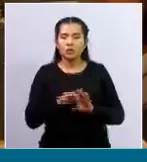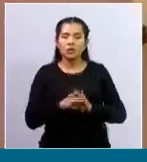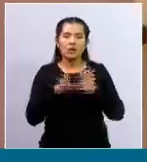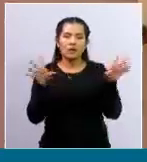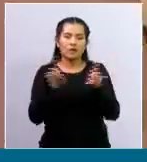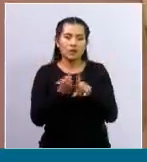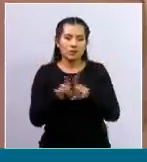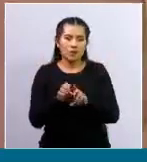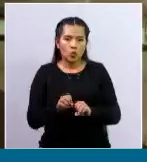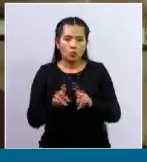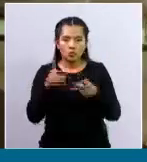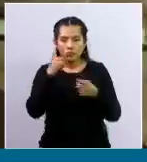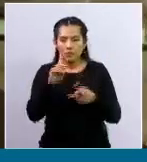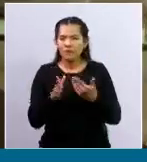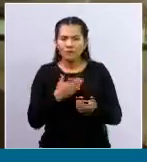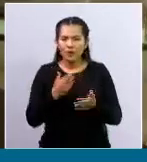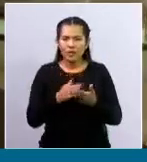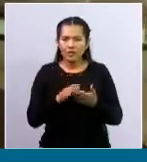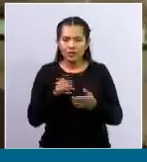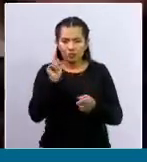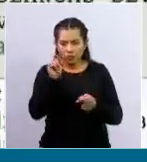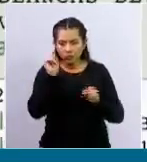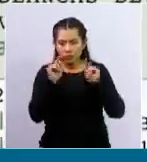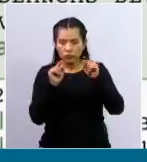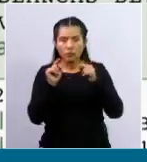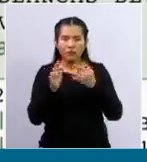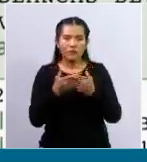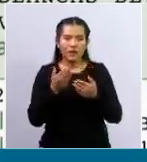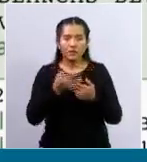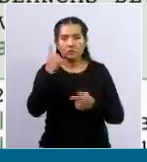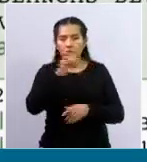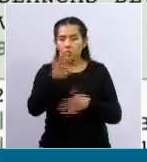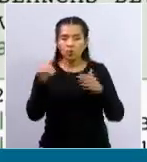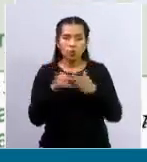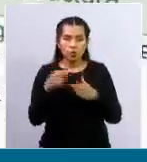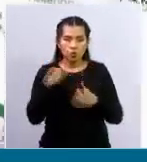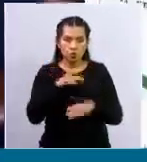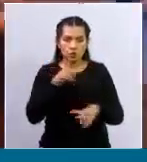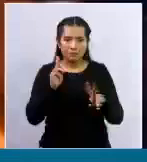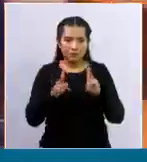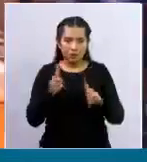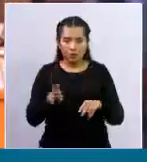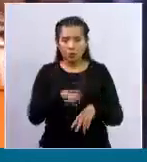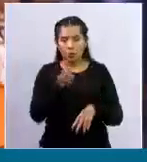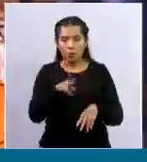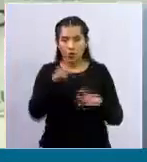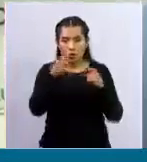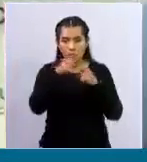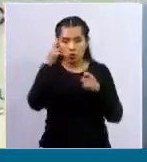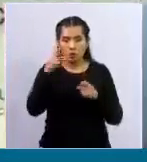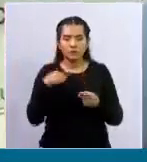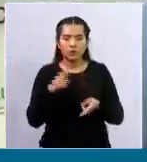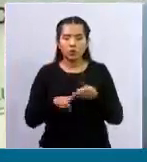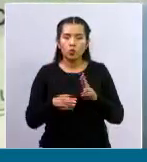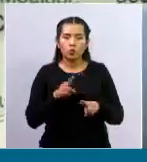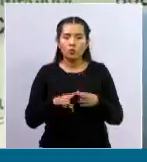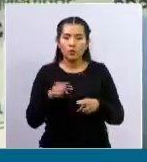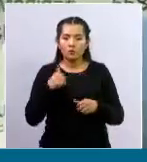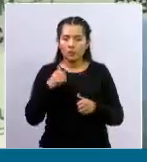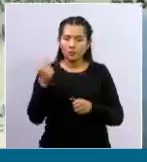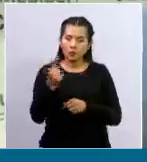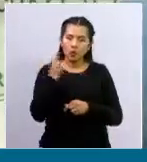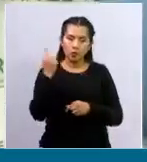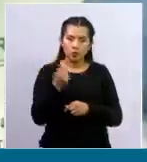con unos pasos muy sencillos para que los consumidores registren utilizando su número de consumidor,